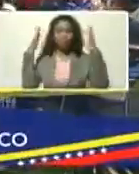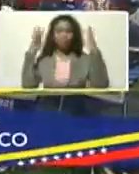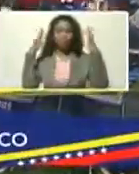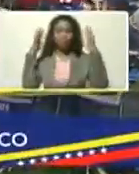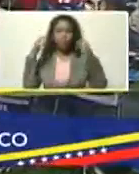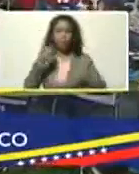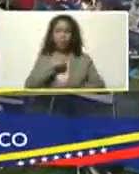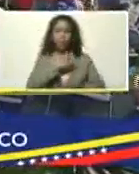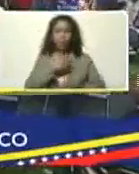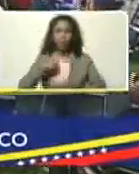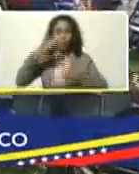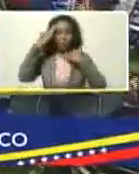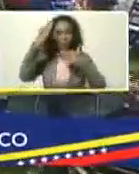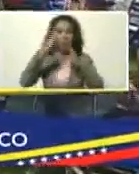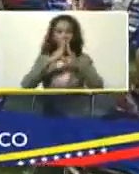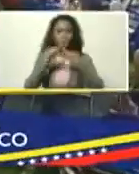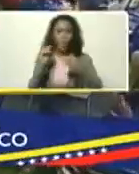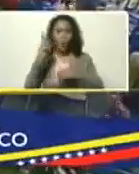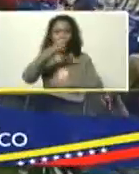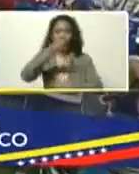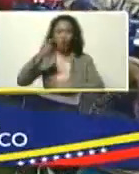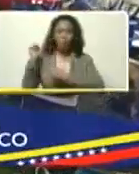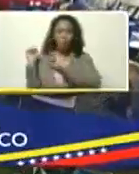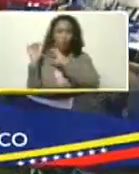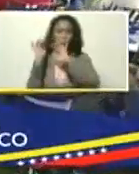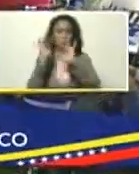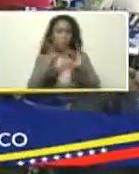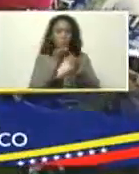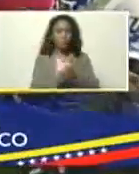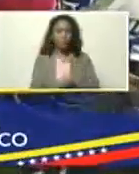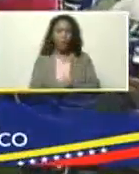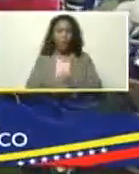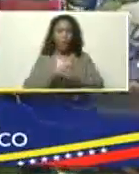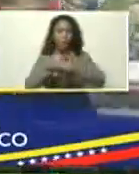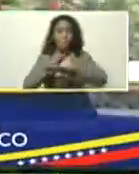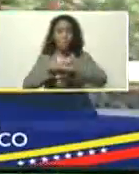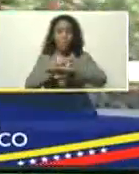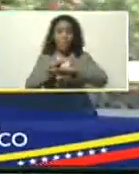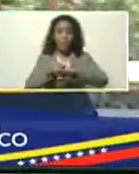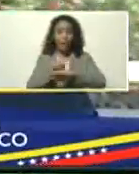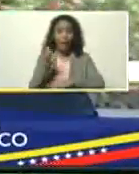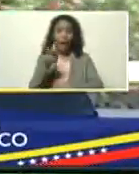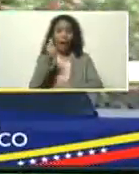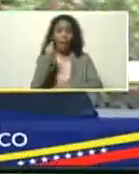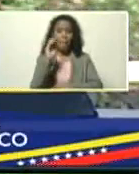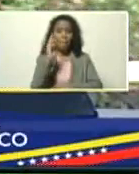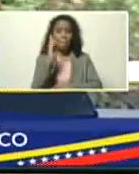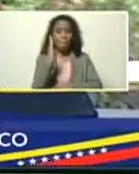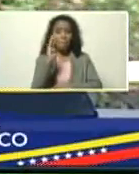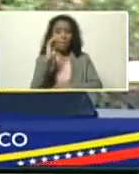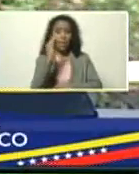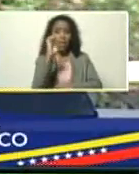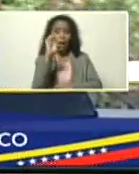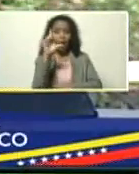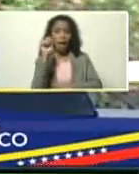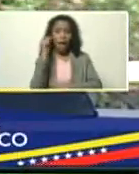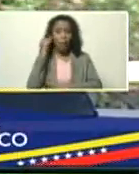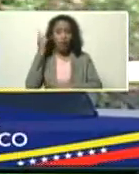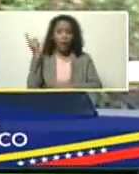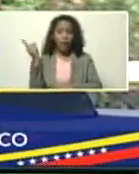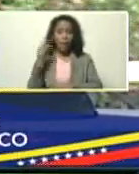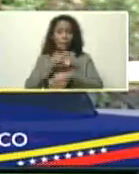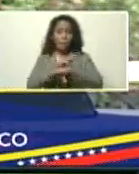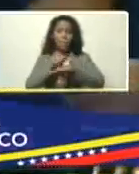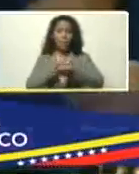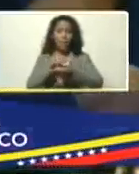Quiero saludar, bueno, a todos los presentes, a la Ministra Gabriela Jiménez, Ministra del Poder Popular para Ciencia